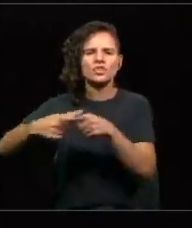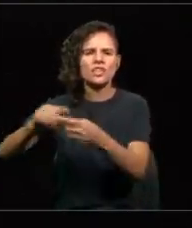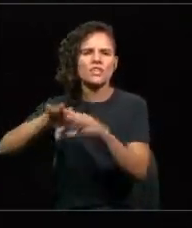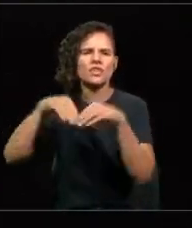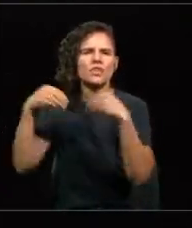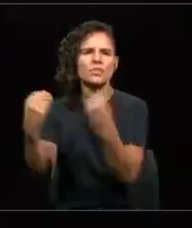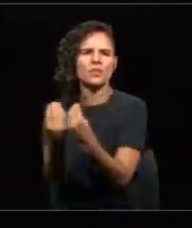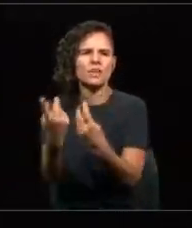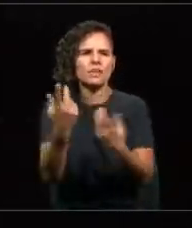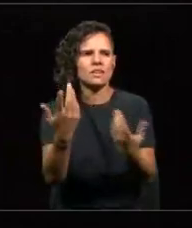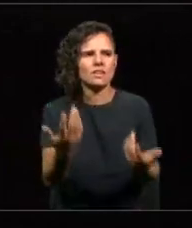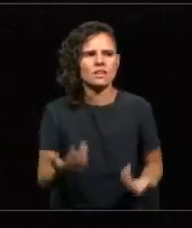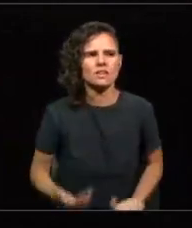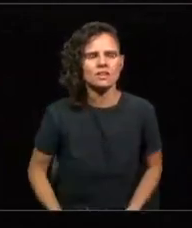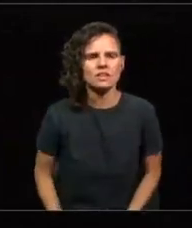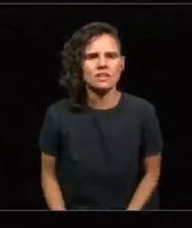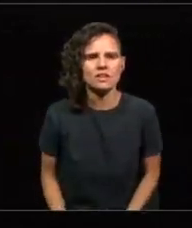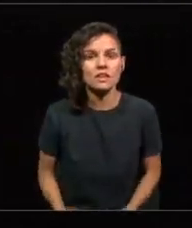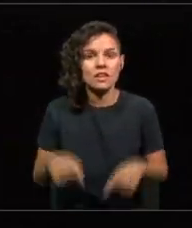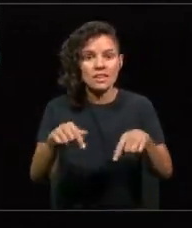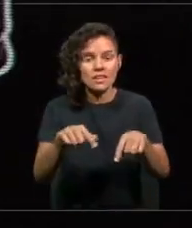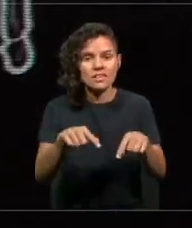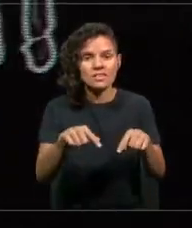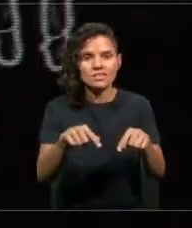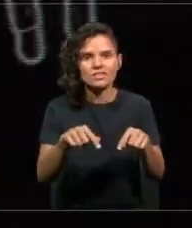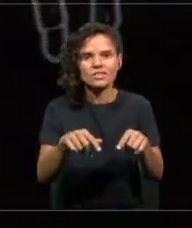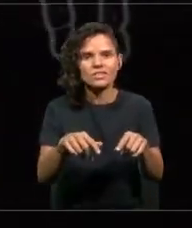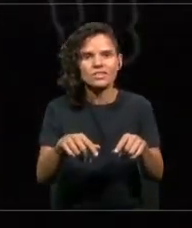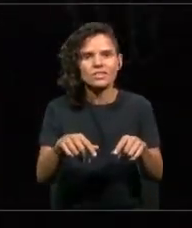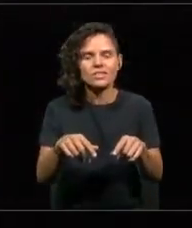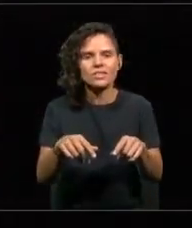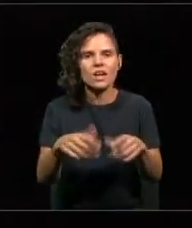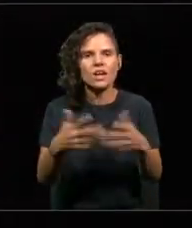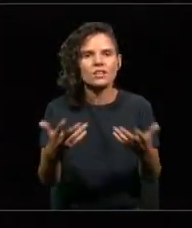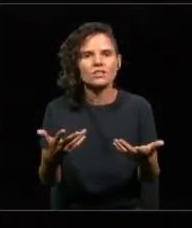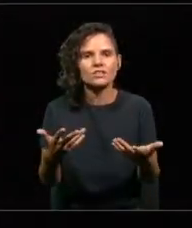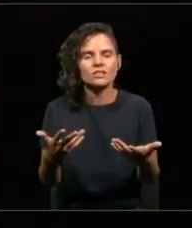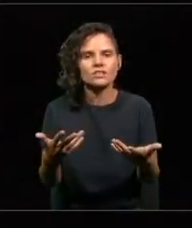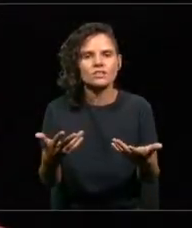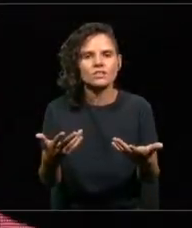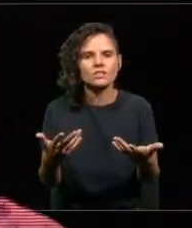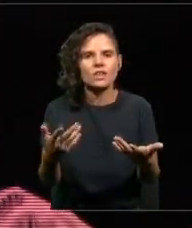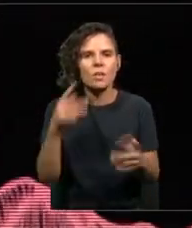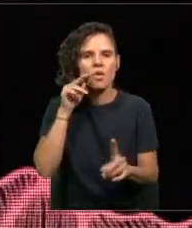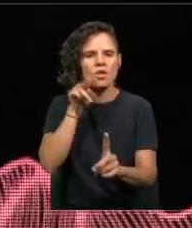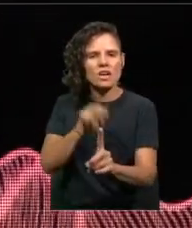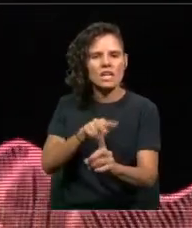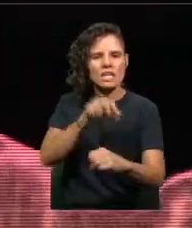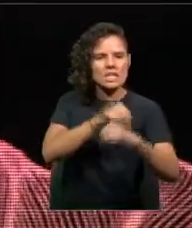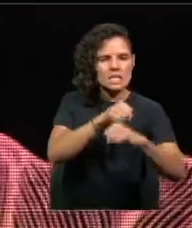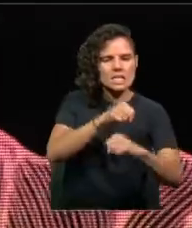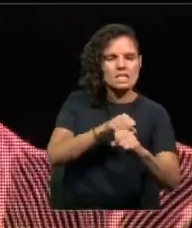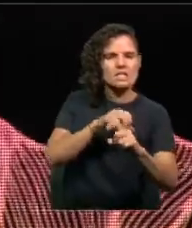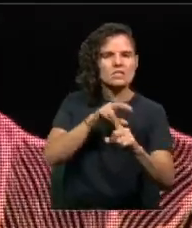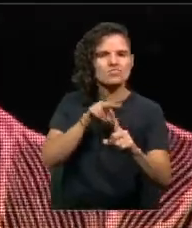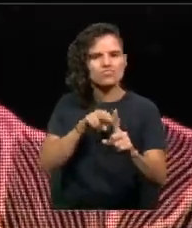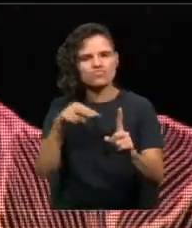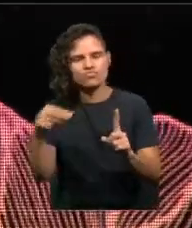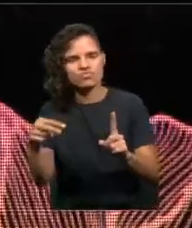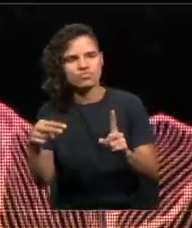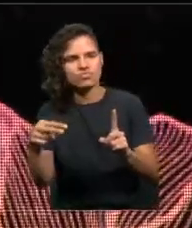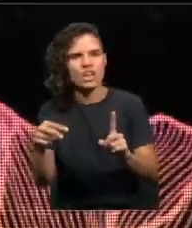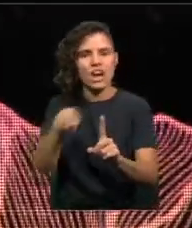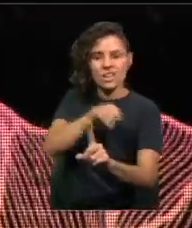En ese marco, nosotros decimos hemos puesto el foco en el otro extremo. Hemos dicho hay que crear empresas a cualquier